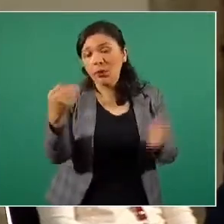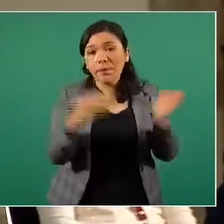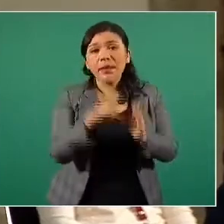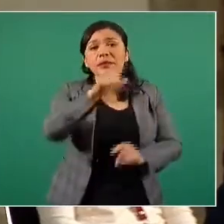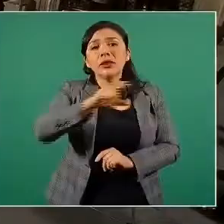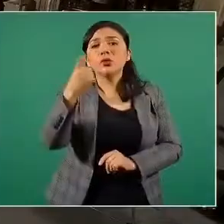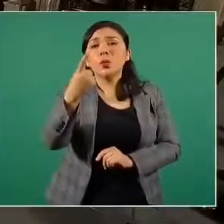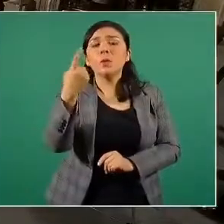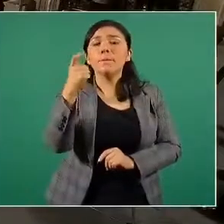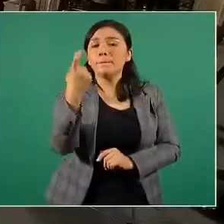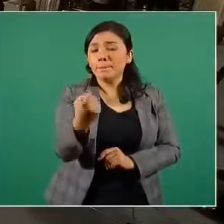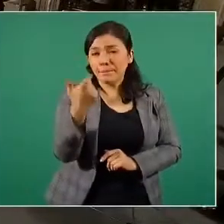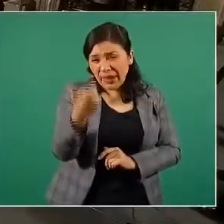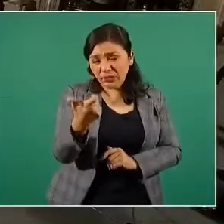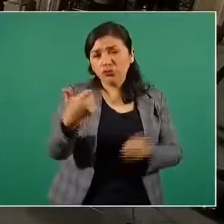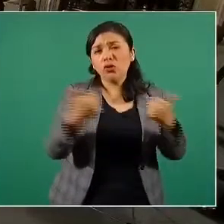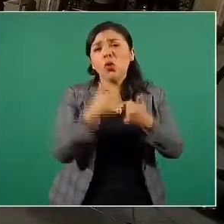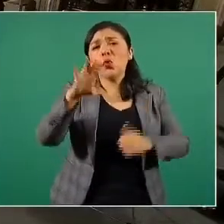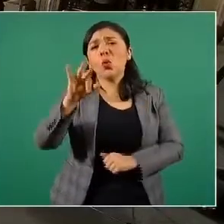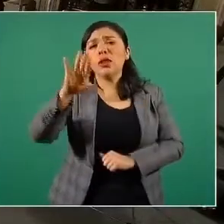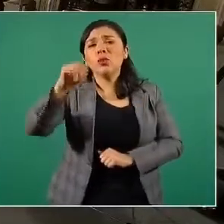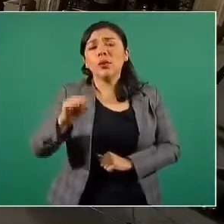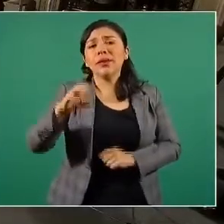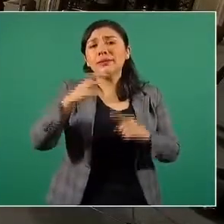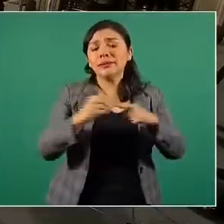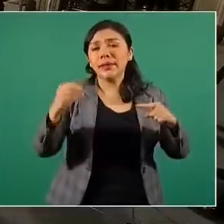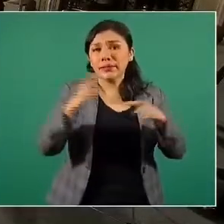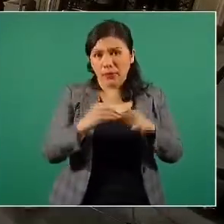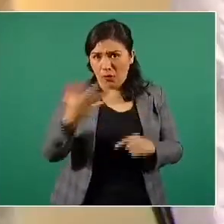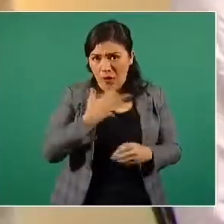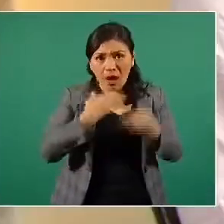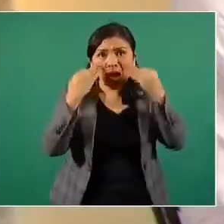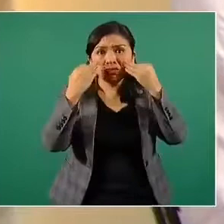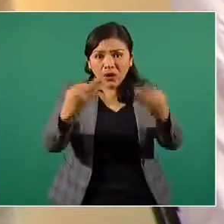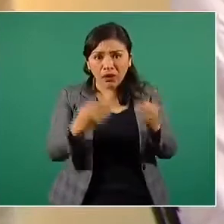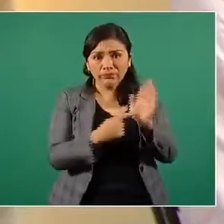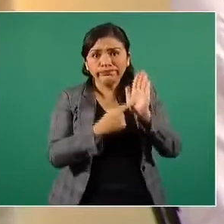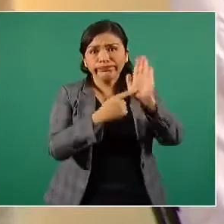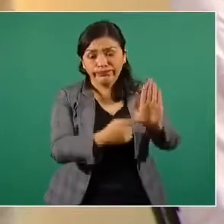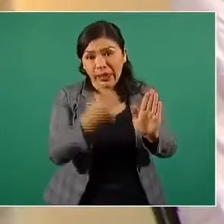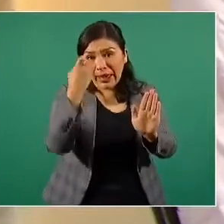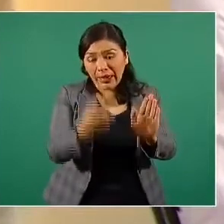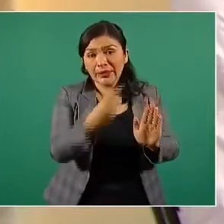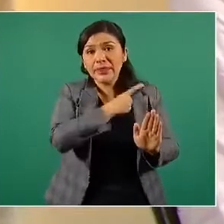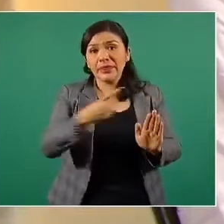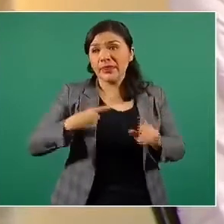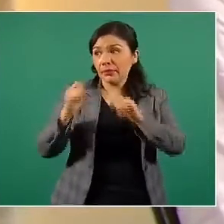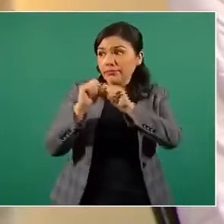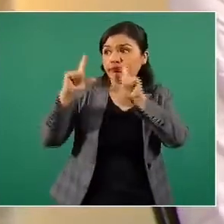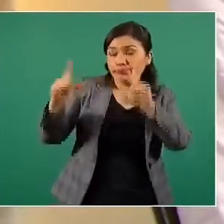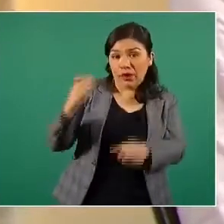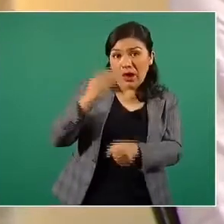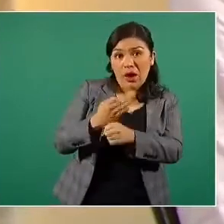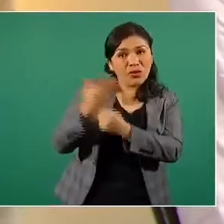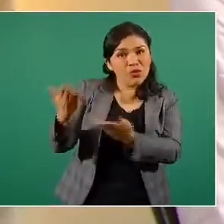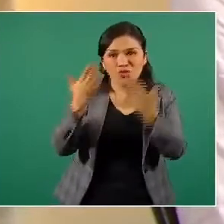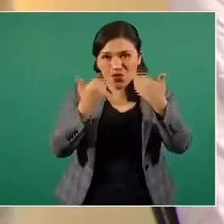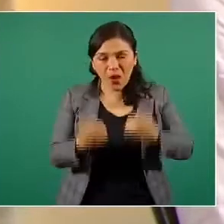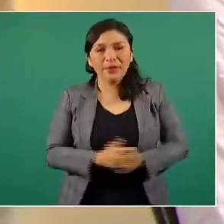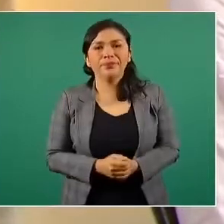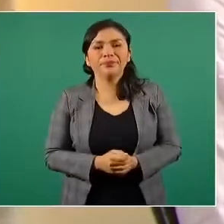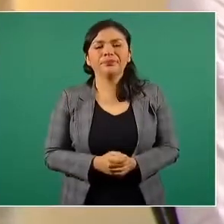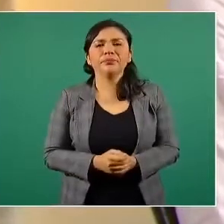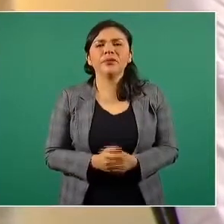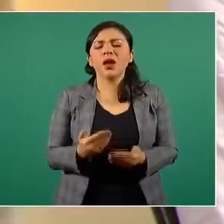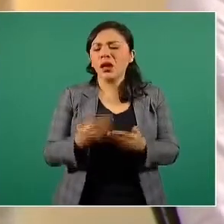pesos con cuarenta y nueve centavos. De eso tengo el testimonio que debería estar en esa pantalla. Ahora, en